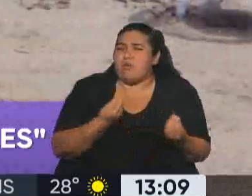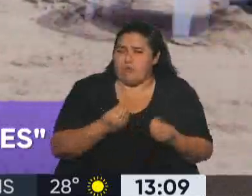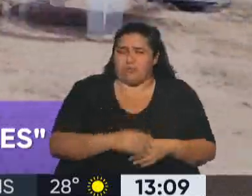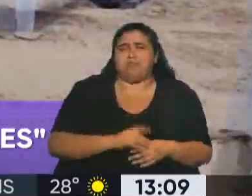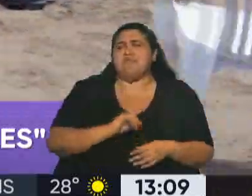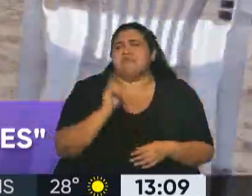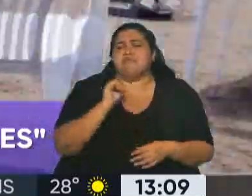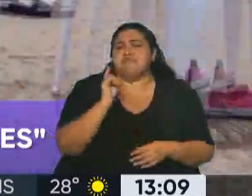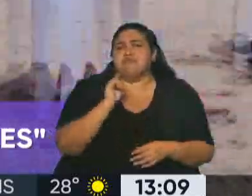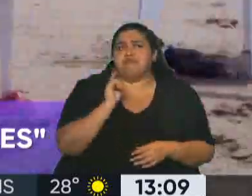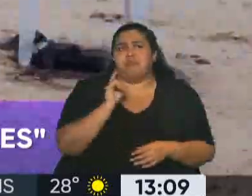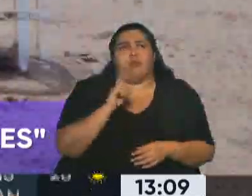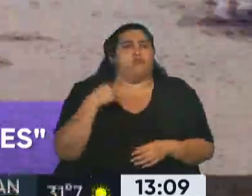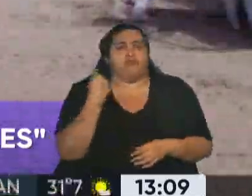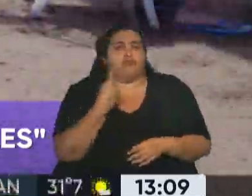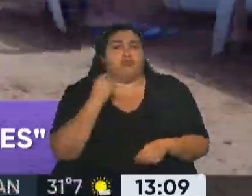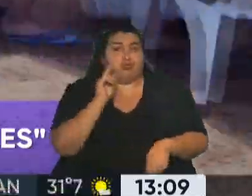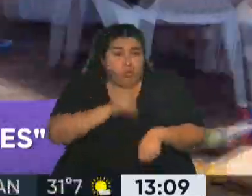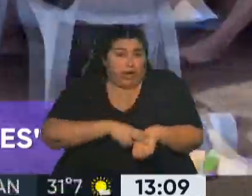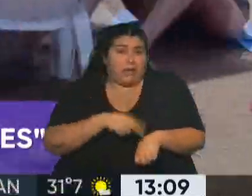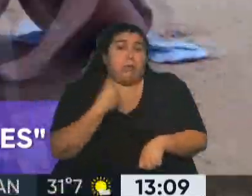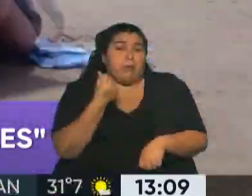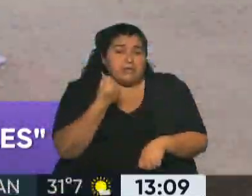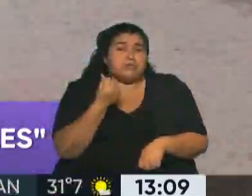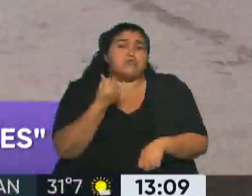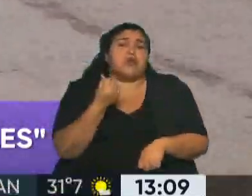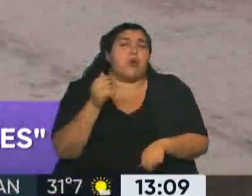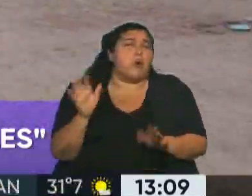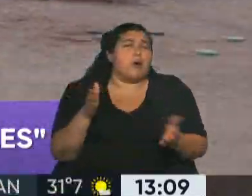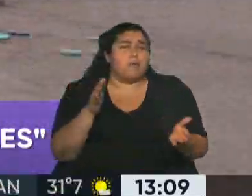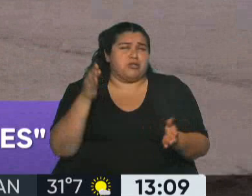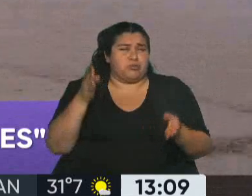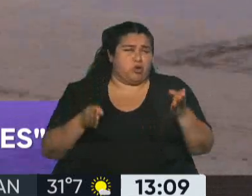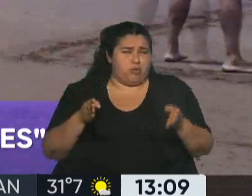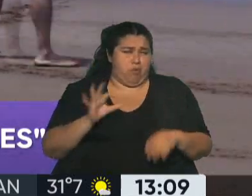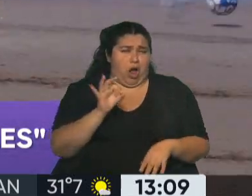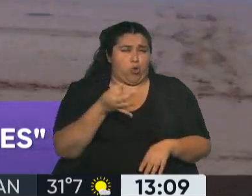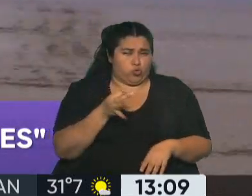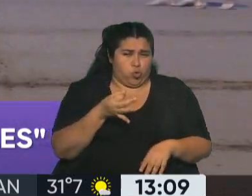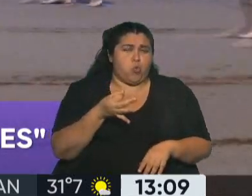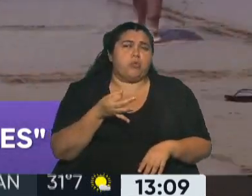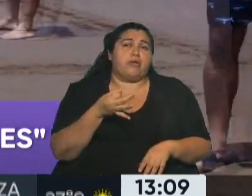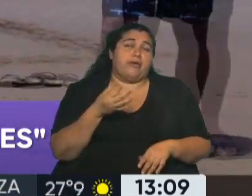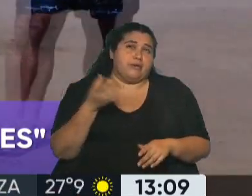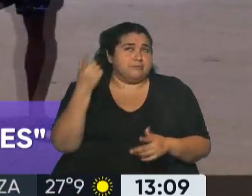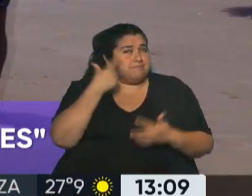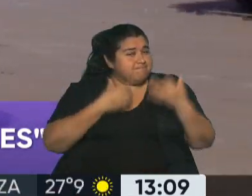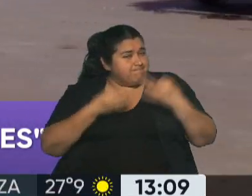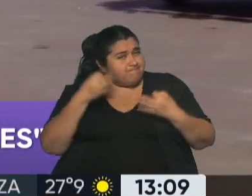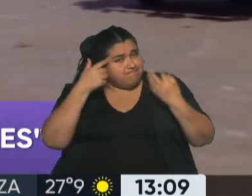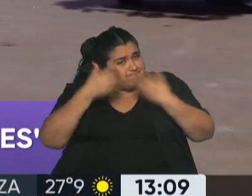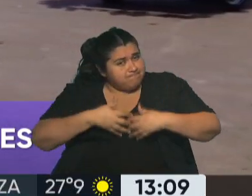no, no, a ver, nosotros cuando sugerimos los valores a mediados de octubre, por lógica y producto del proceso